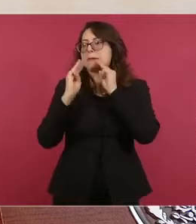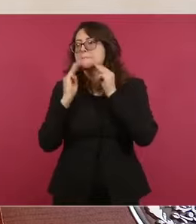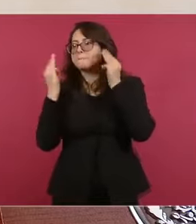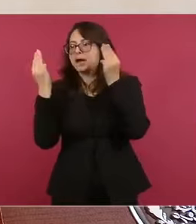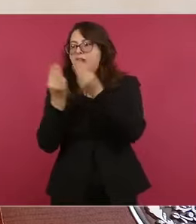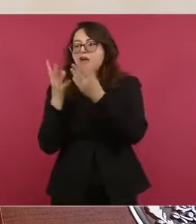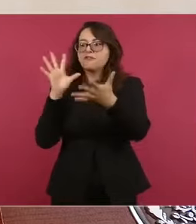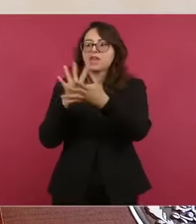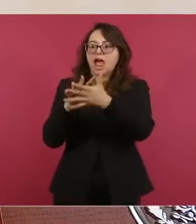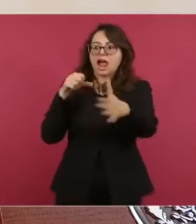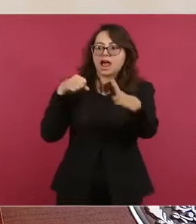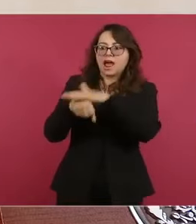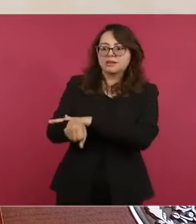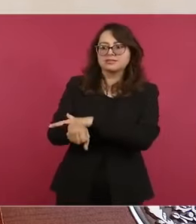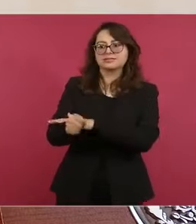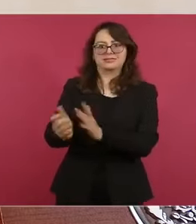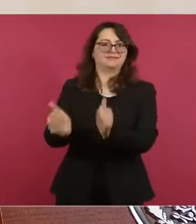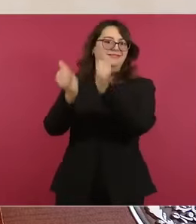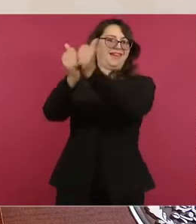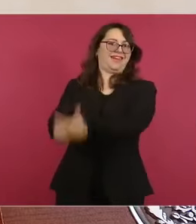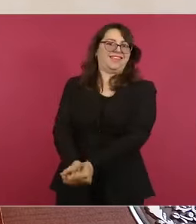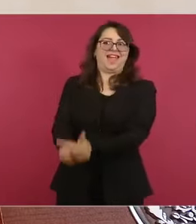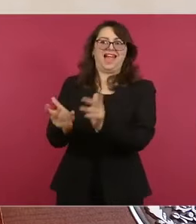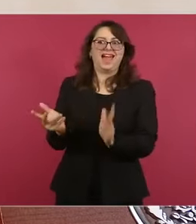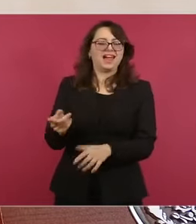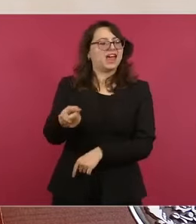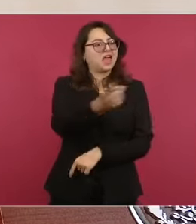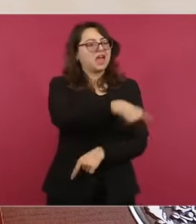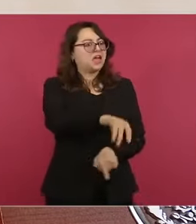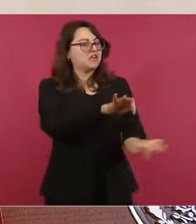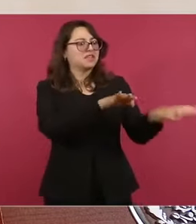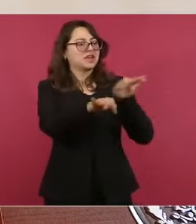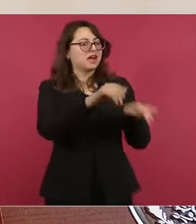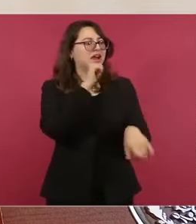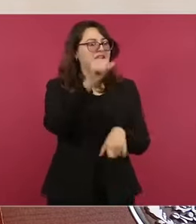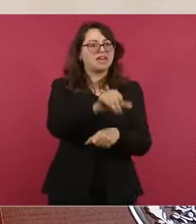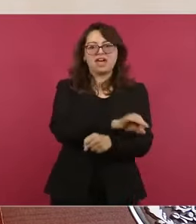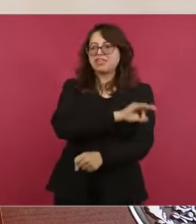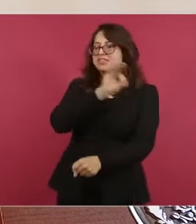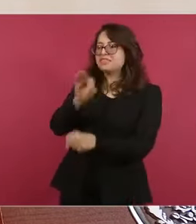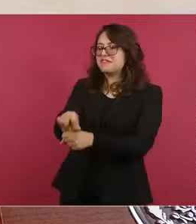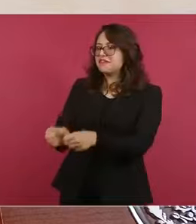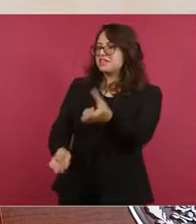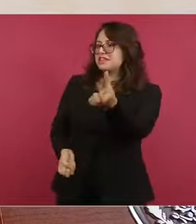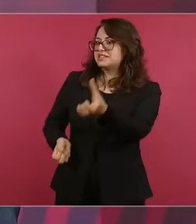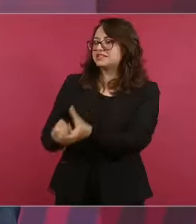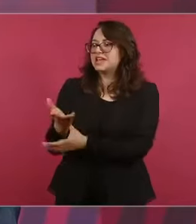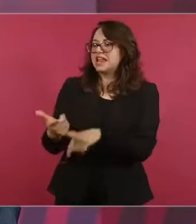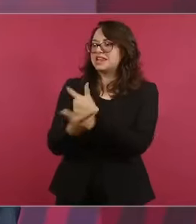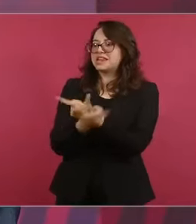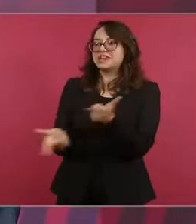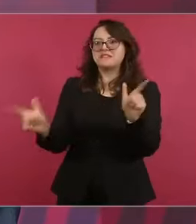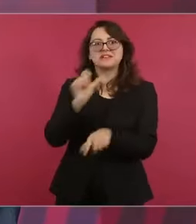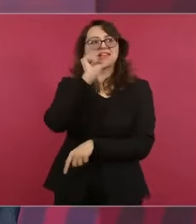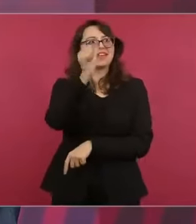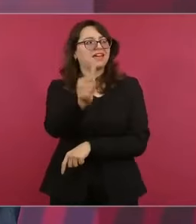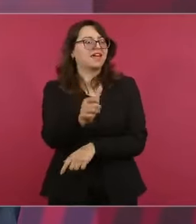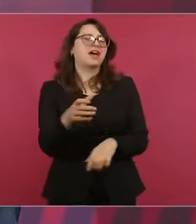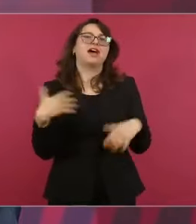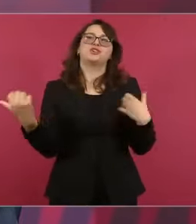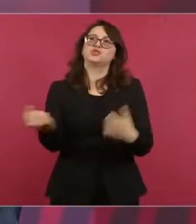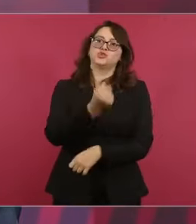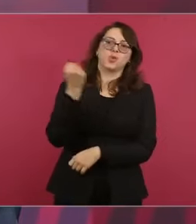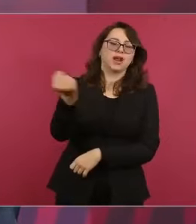ni de la delincuencia organizada ni de Cuello Blanco.